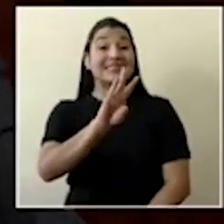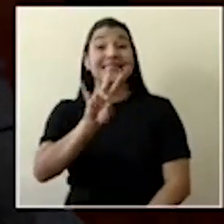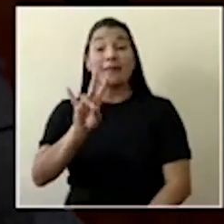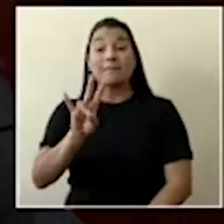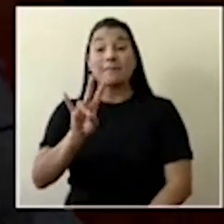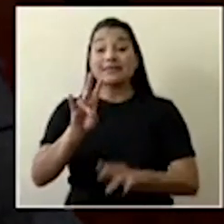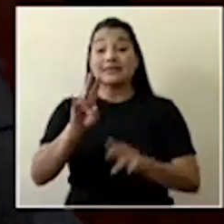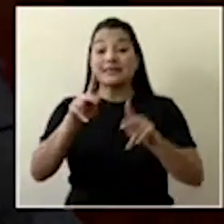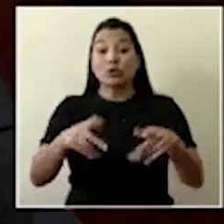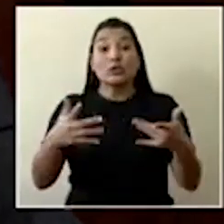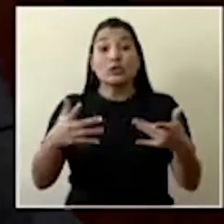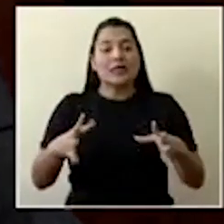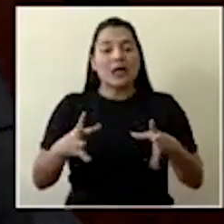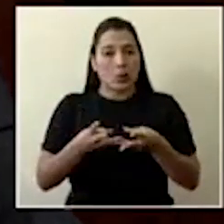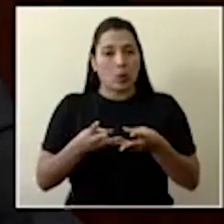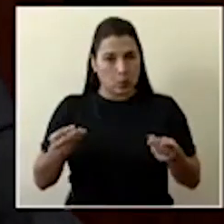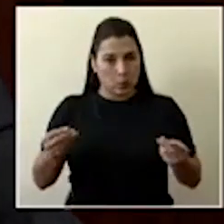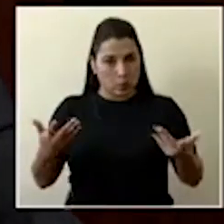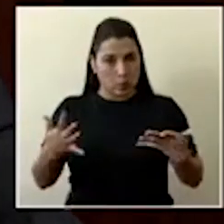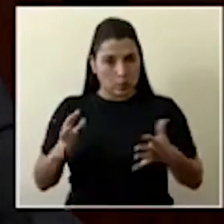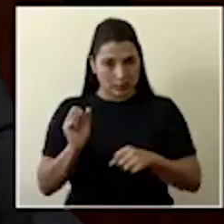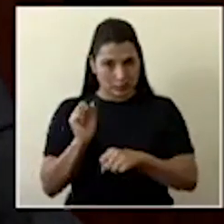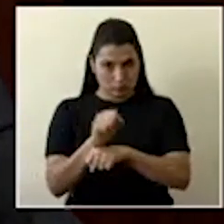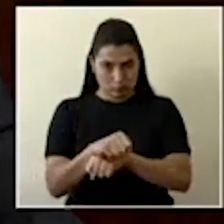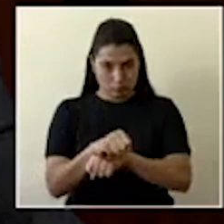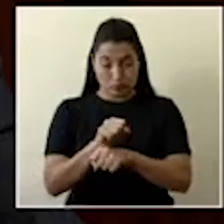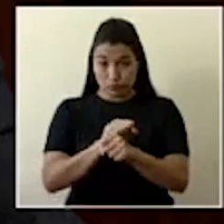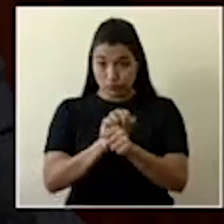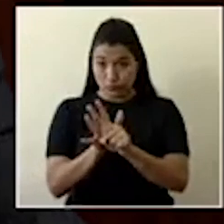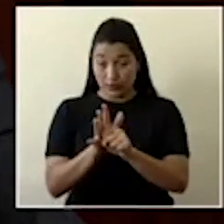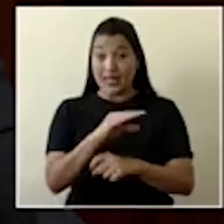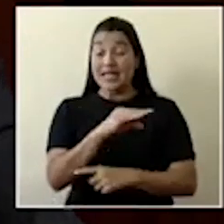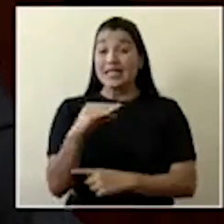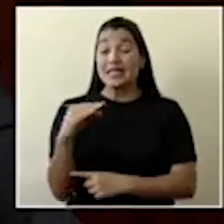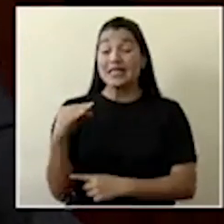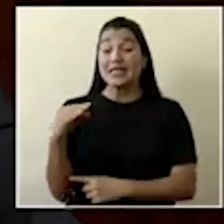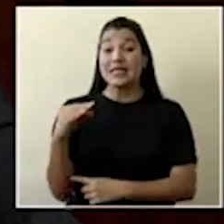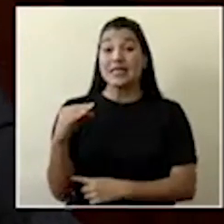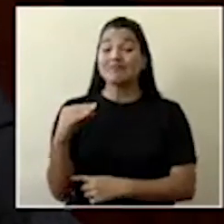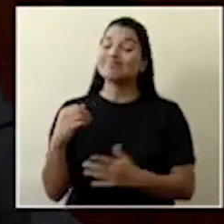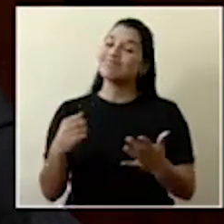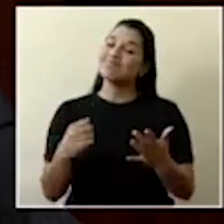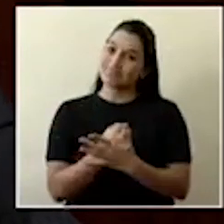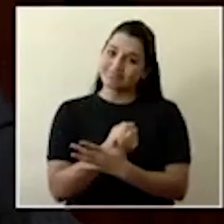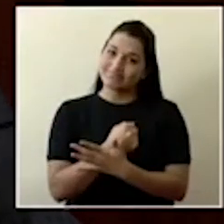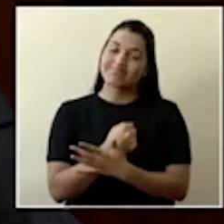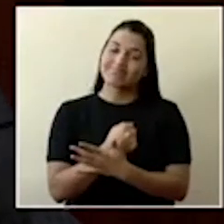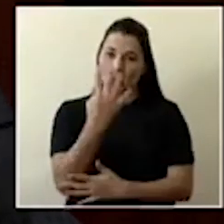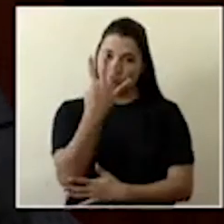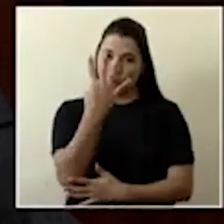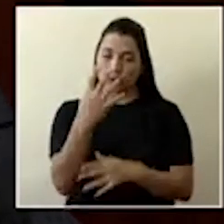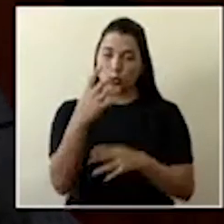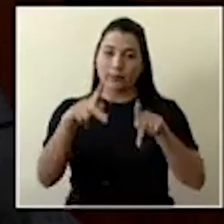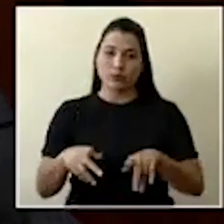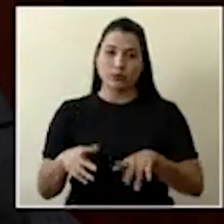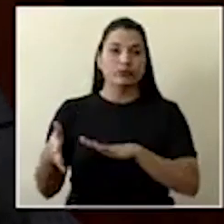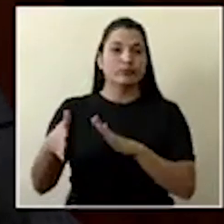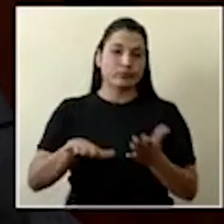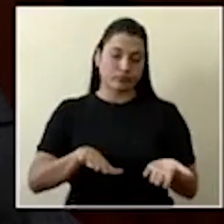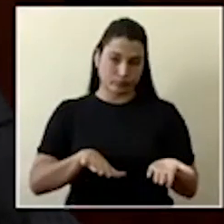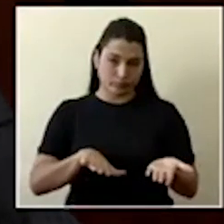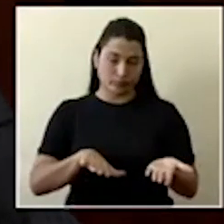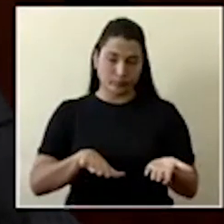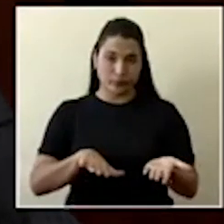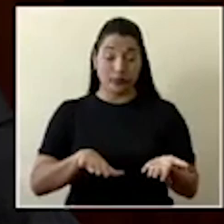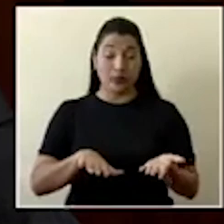como recuperadas y se contabilizan lamentablemente cuatro fallecimientos.